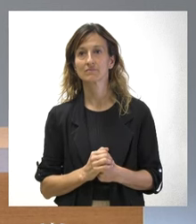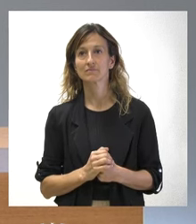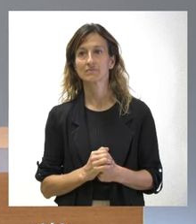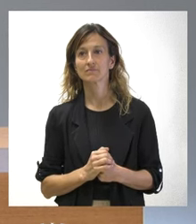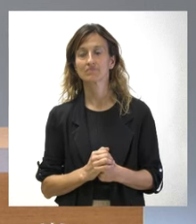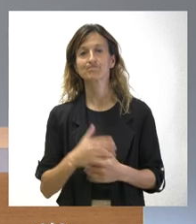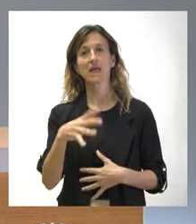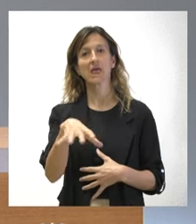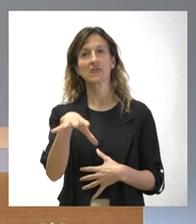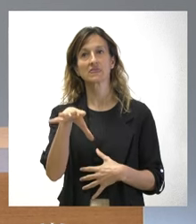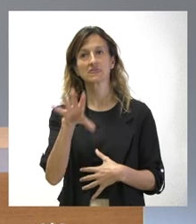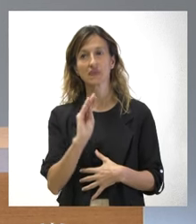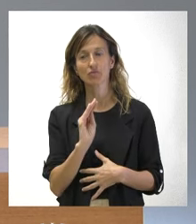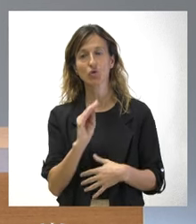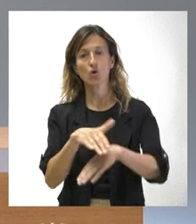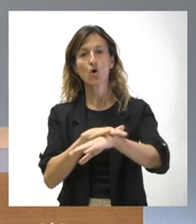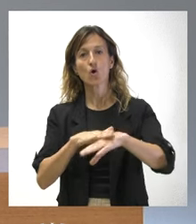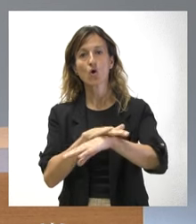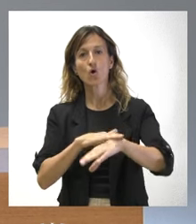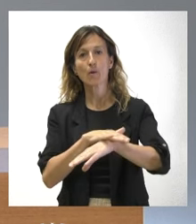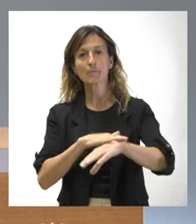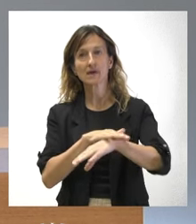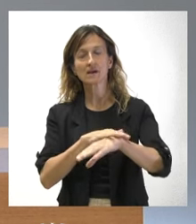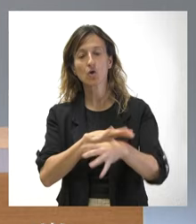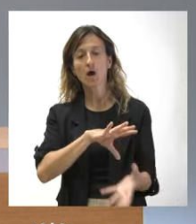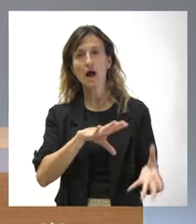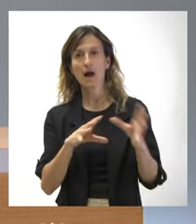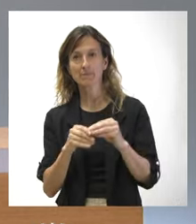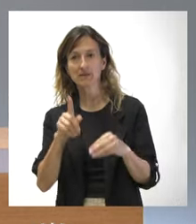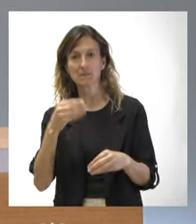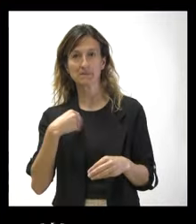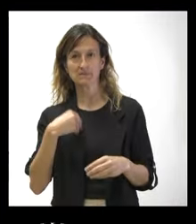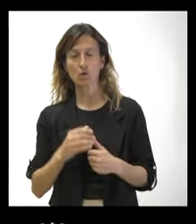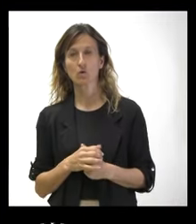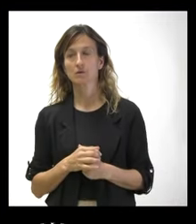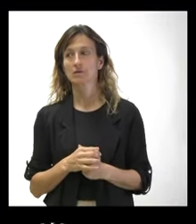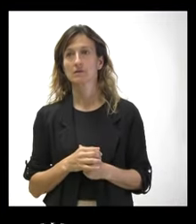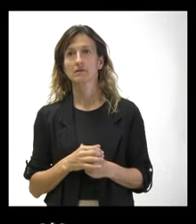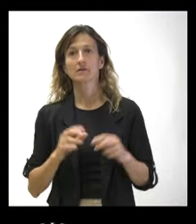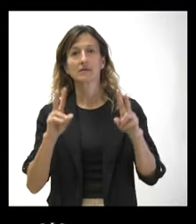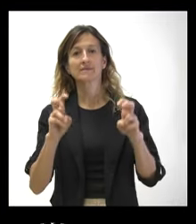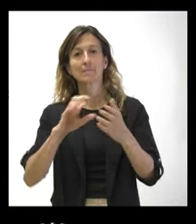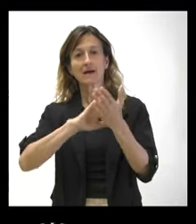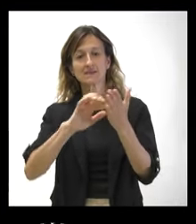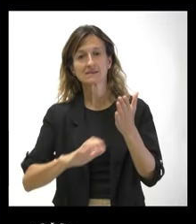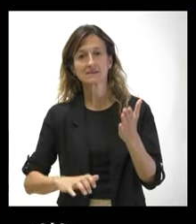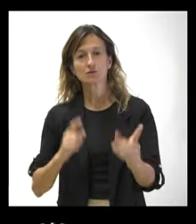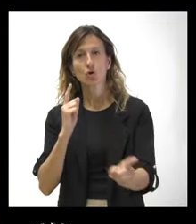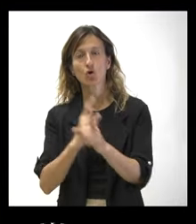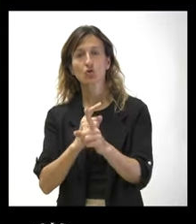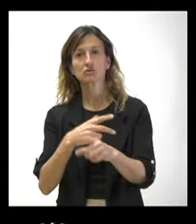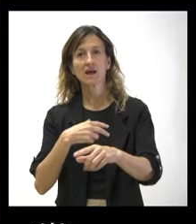Entiendo que lo que le aplica al Gobierno también se lo aplica a sí mismo. Es decir, ¿cómo reciben ese escrito ante la Fiscalía si